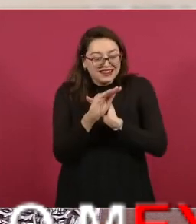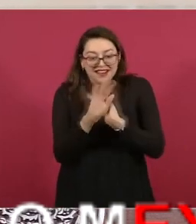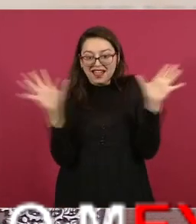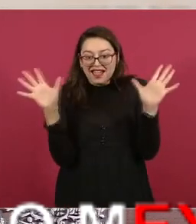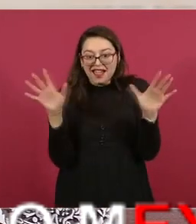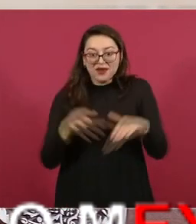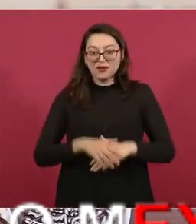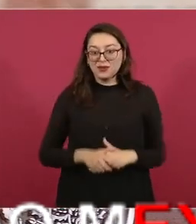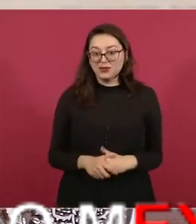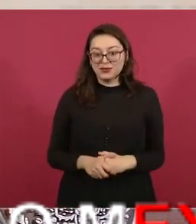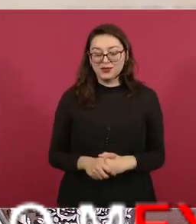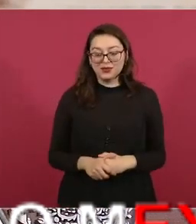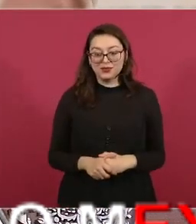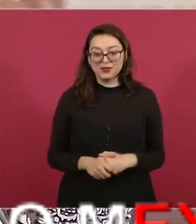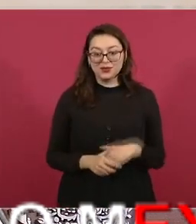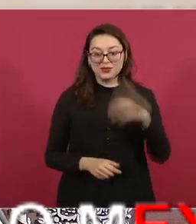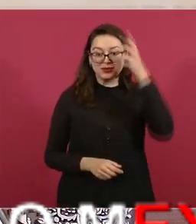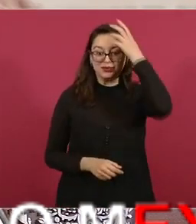antes